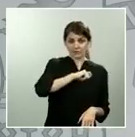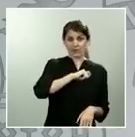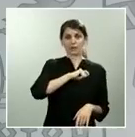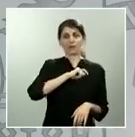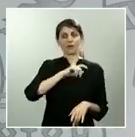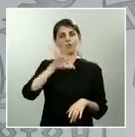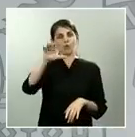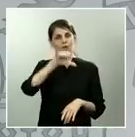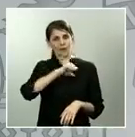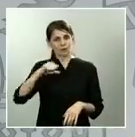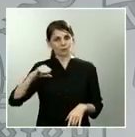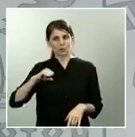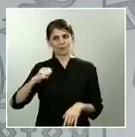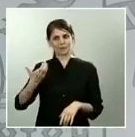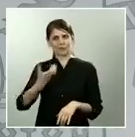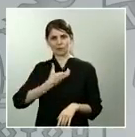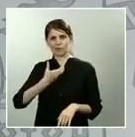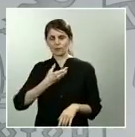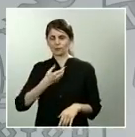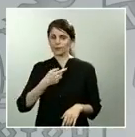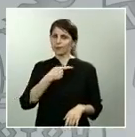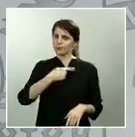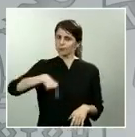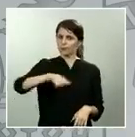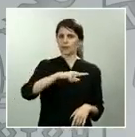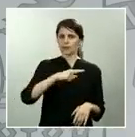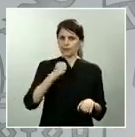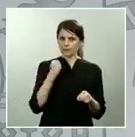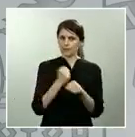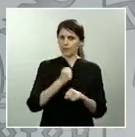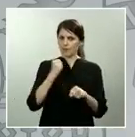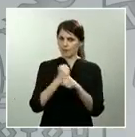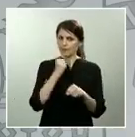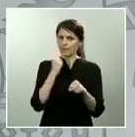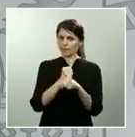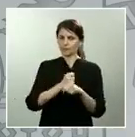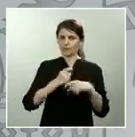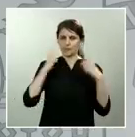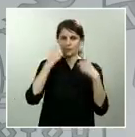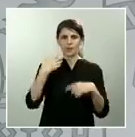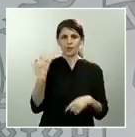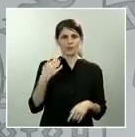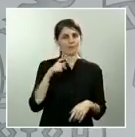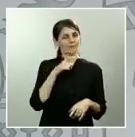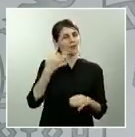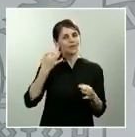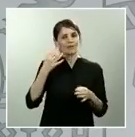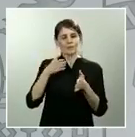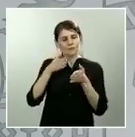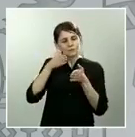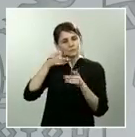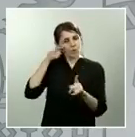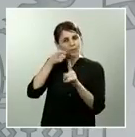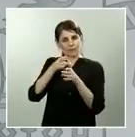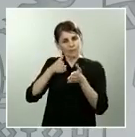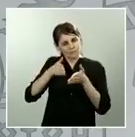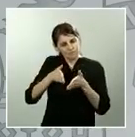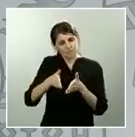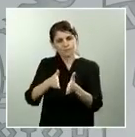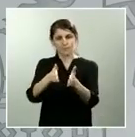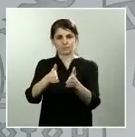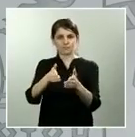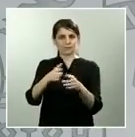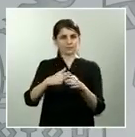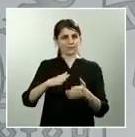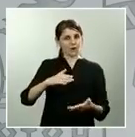tarea y tenemos que remar en la misma dirección, sumar competencias y sumar esfuerzos y, por tanto, entre todos, hacer